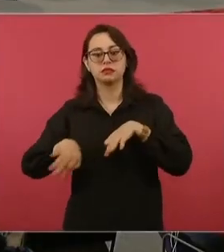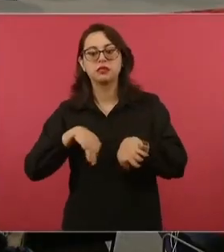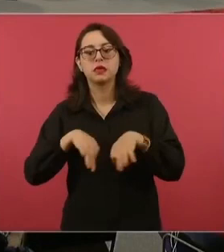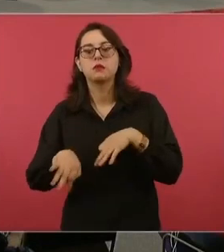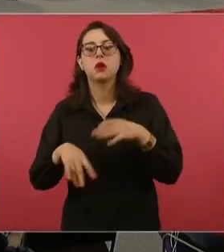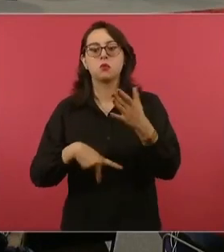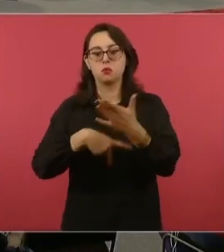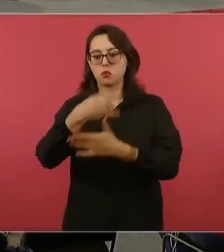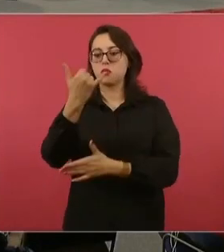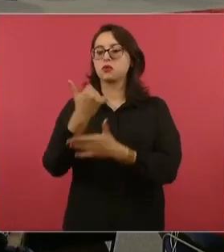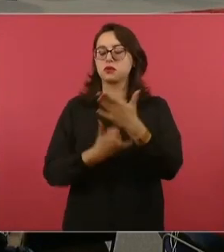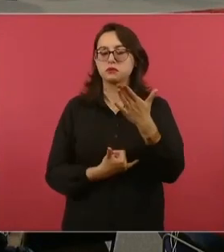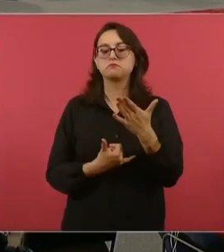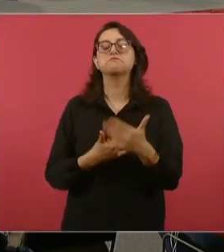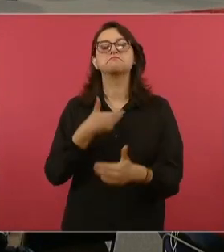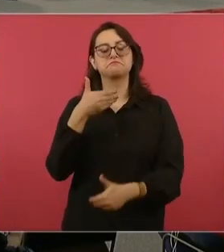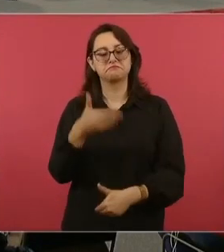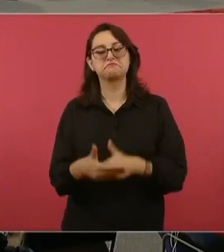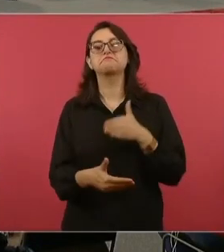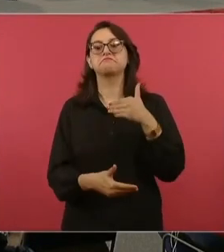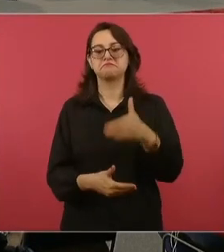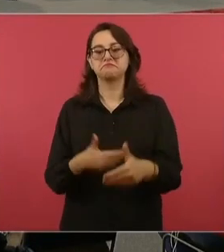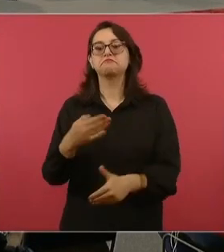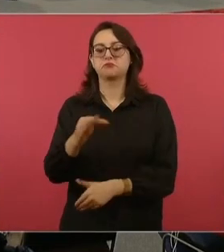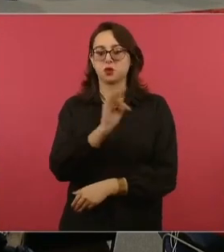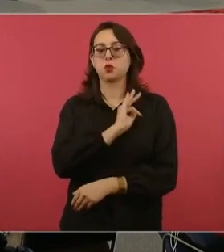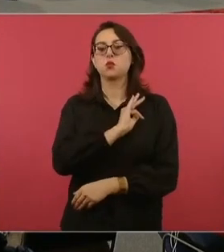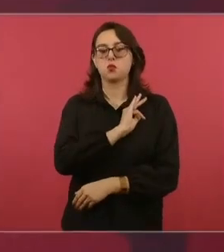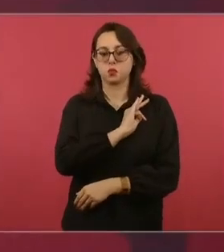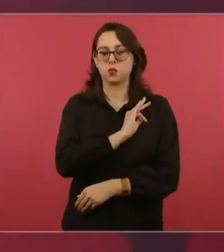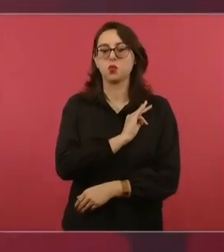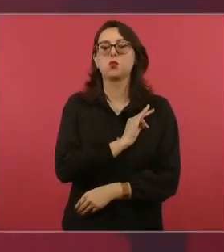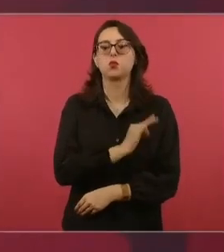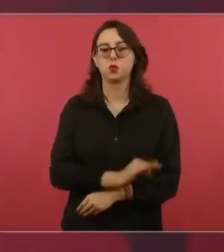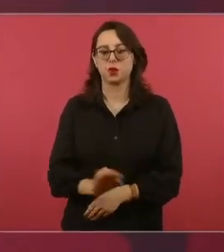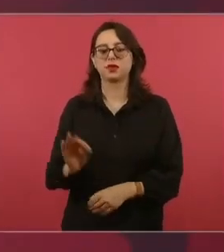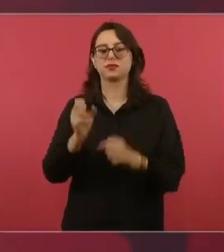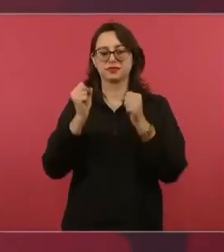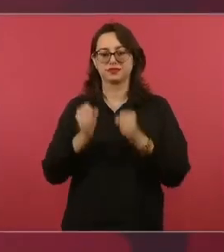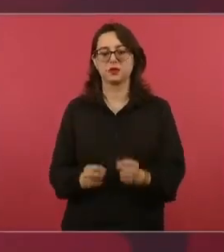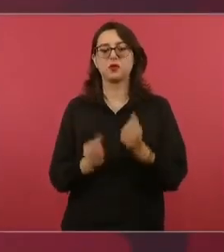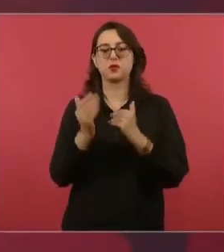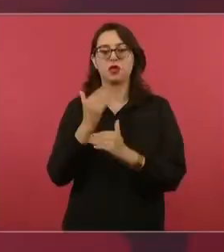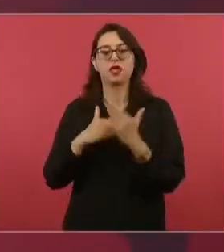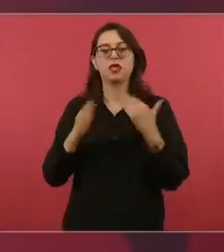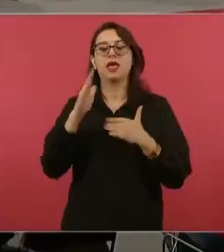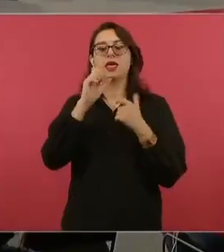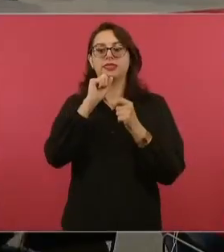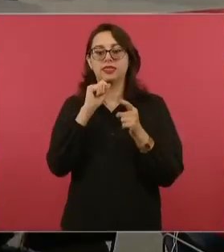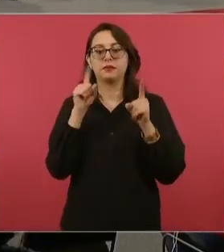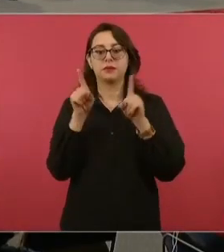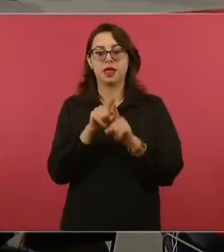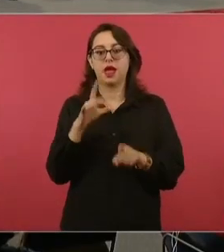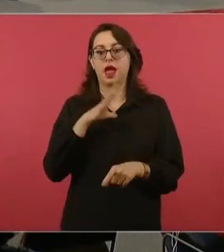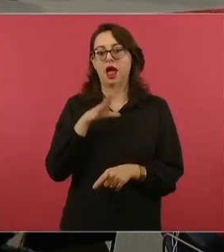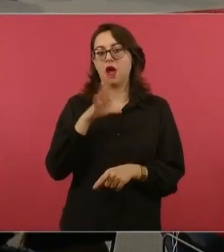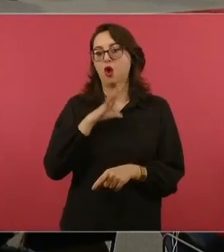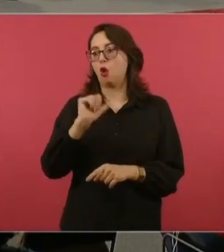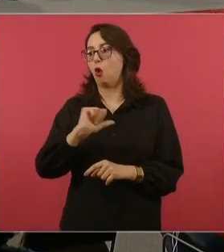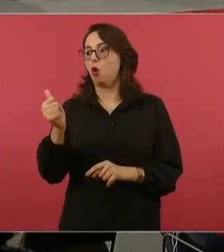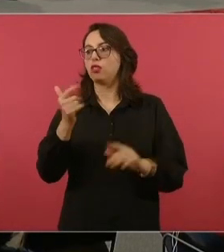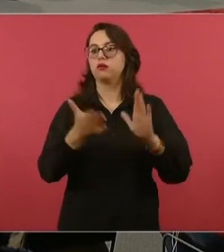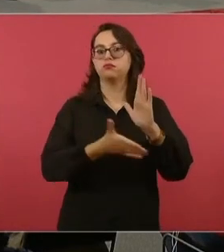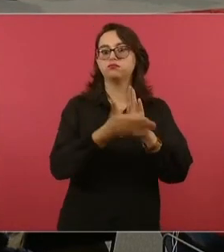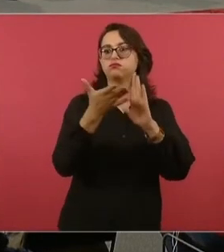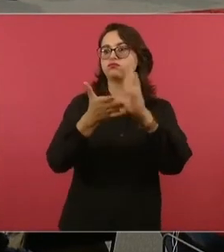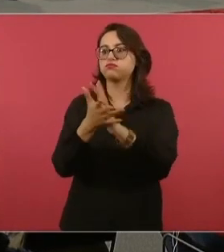proyectos, que sin duda alguna este es uno de los muchos que se tienen. En próximas fechas veremos que hay otras obras que también se darán a conocer y que sé